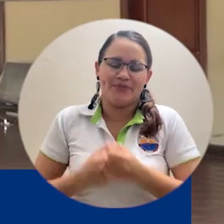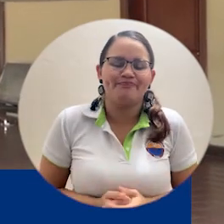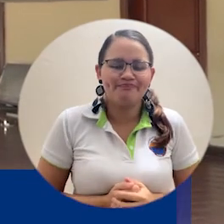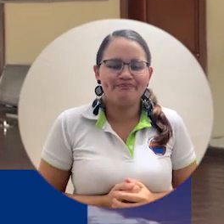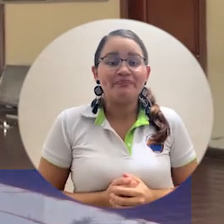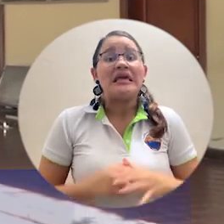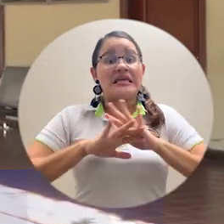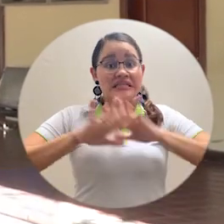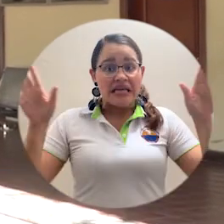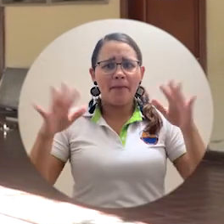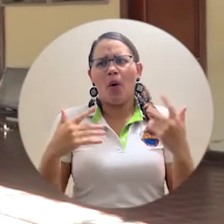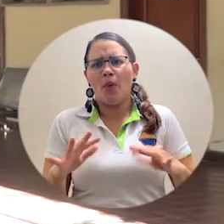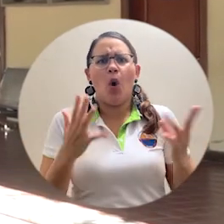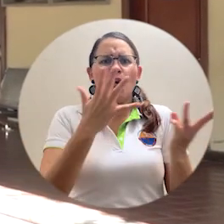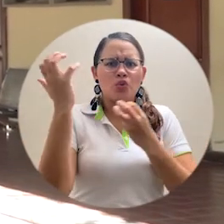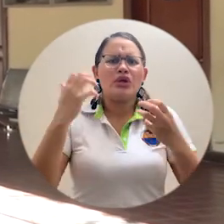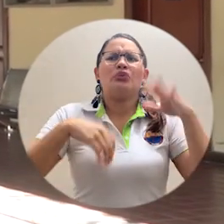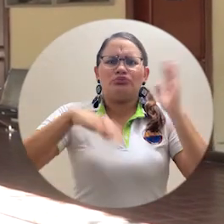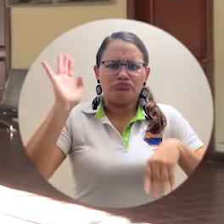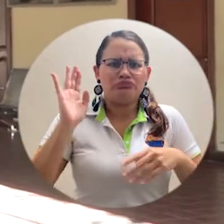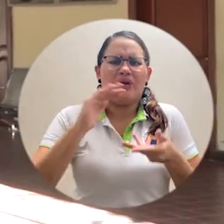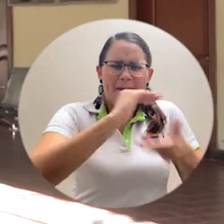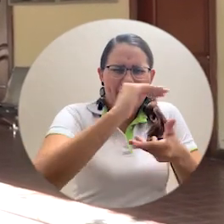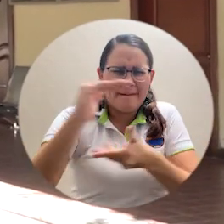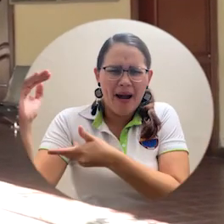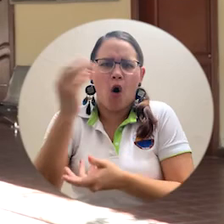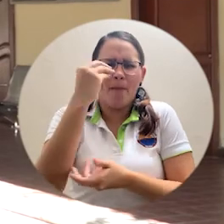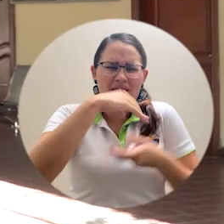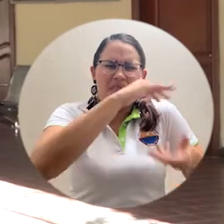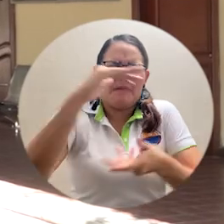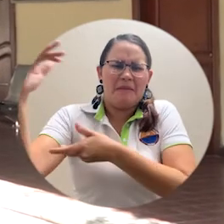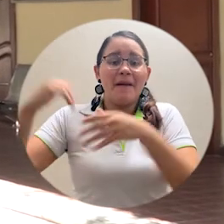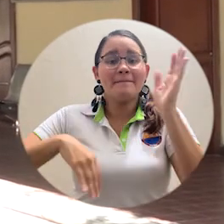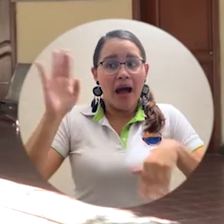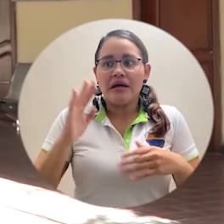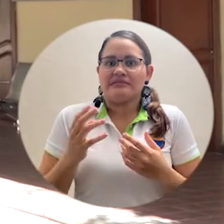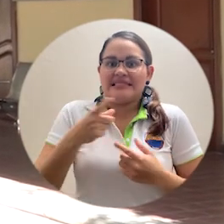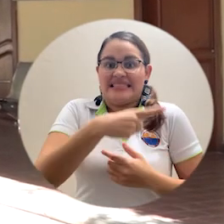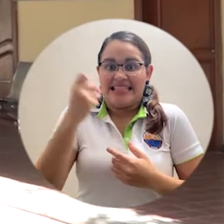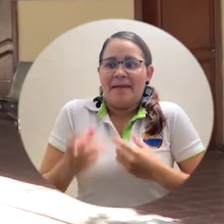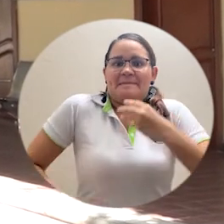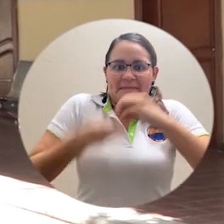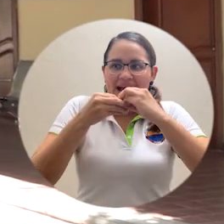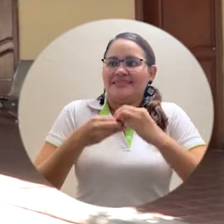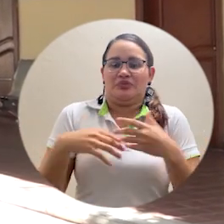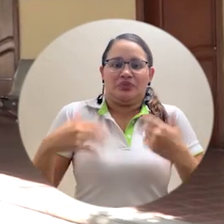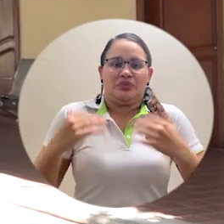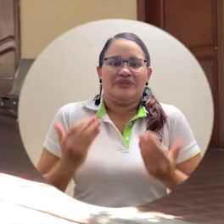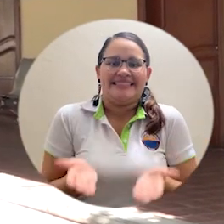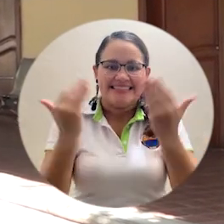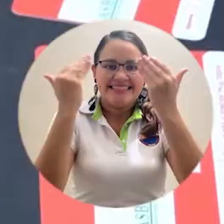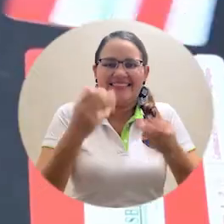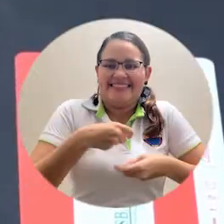cerca de 800 mercados, entonces son 100 más que se suman a esta importante iniciativa y agradecemos al sector